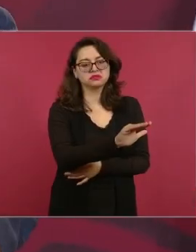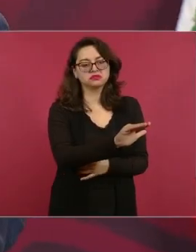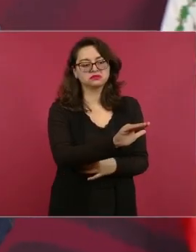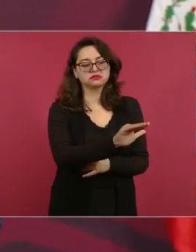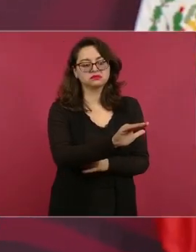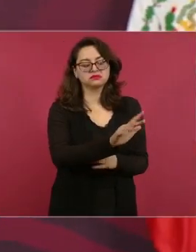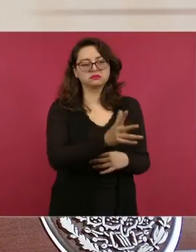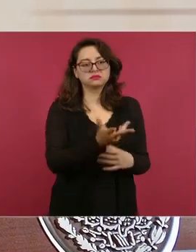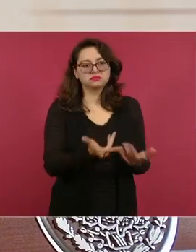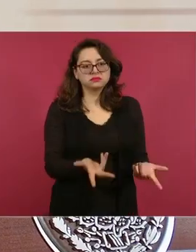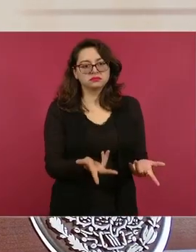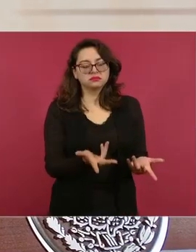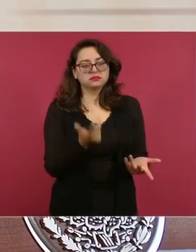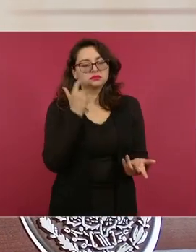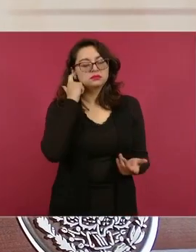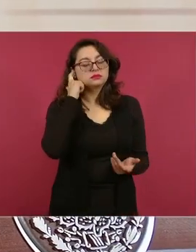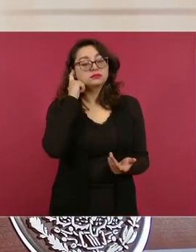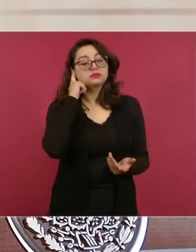regresaran